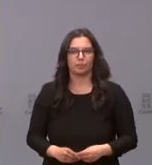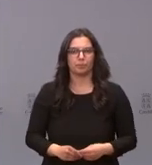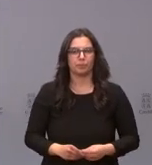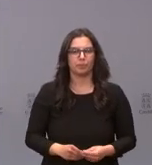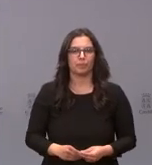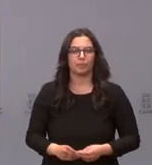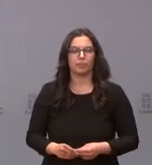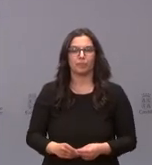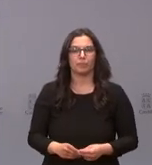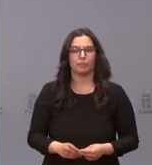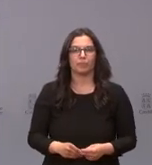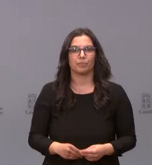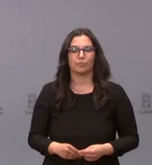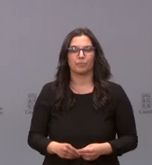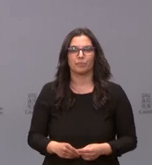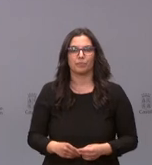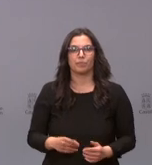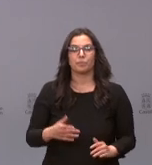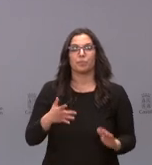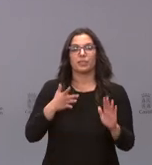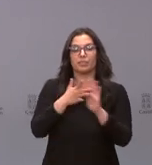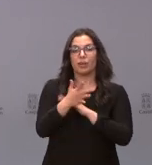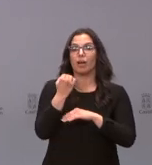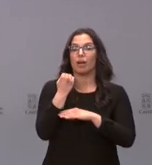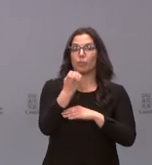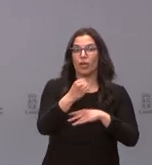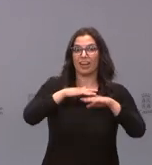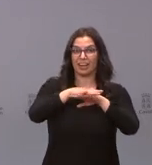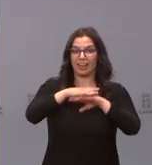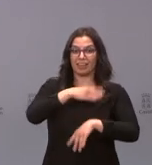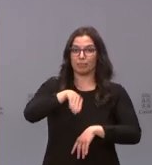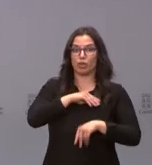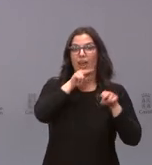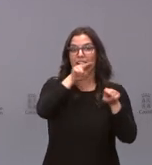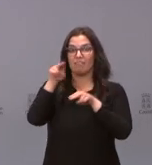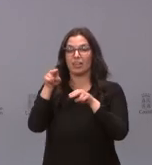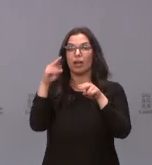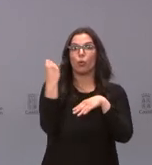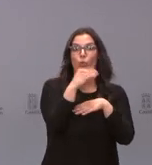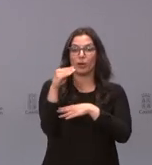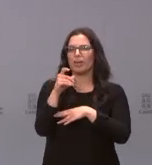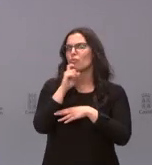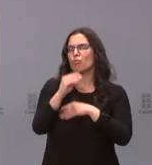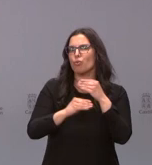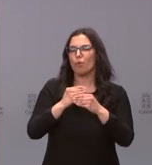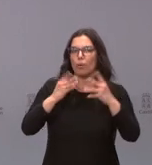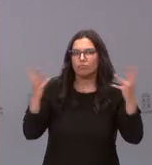Se trata de apoyar a la Red Española de Albergues Juveniles promocionando estos